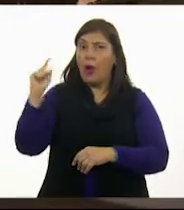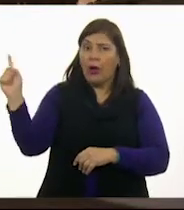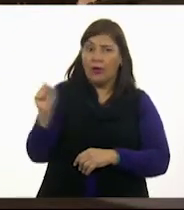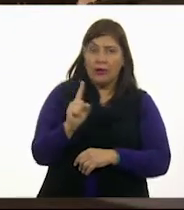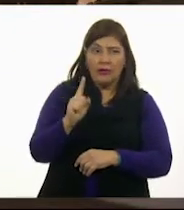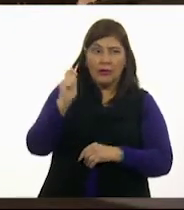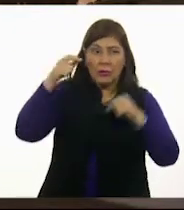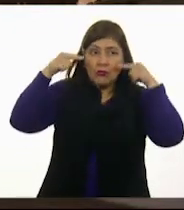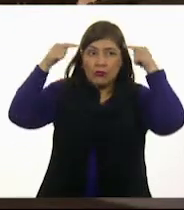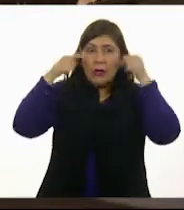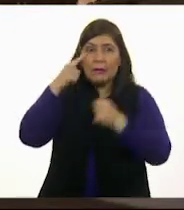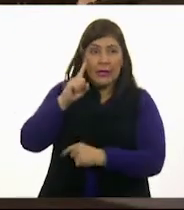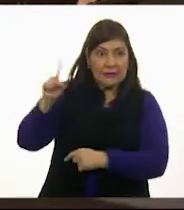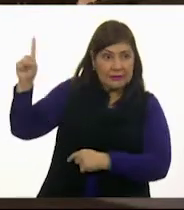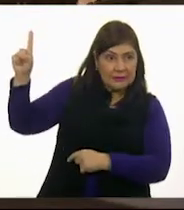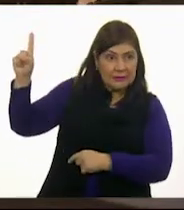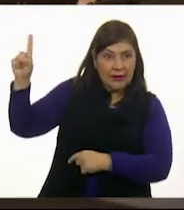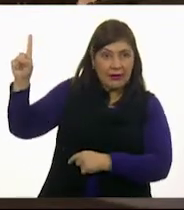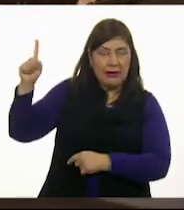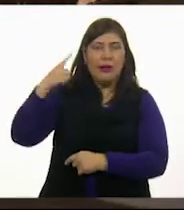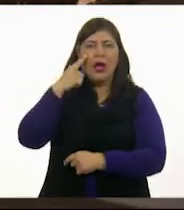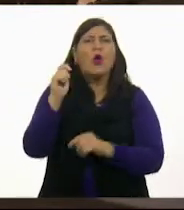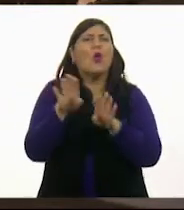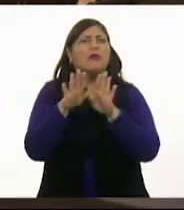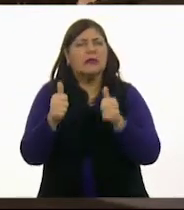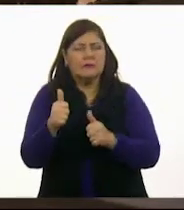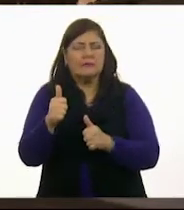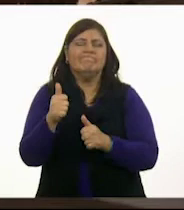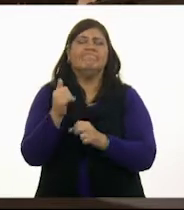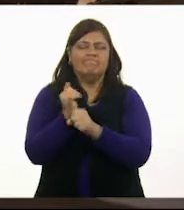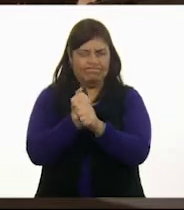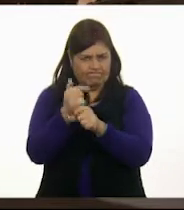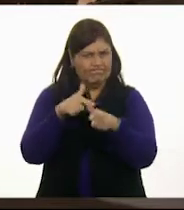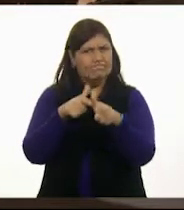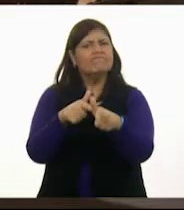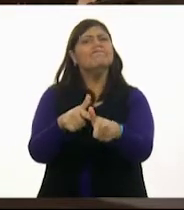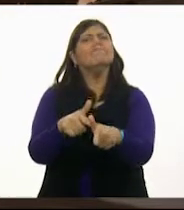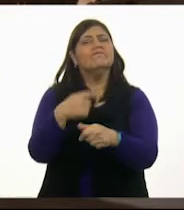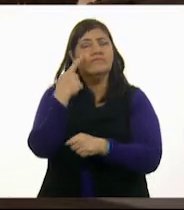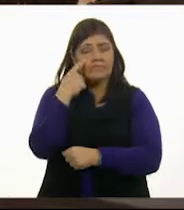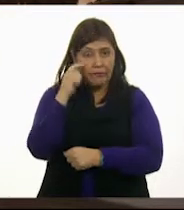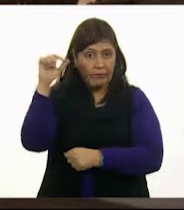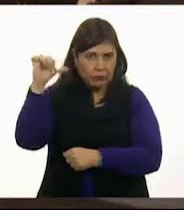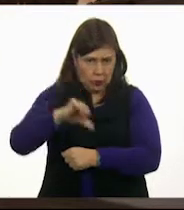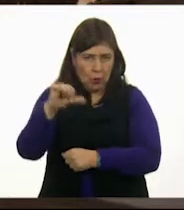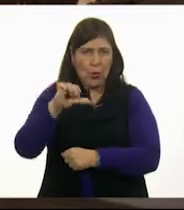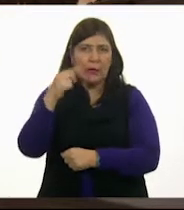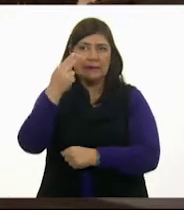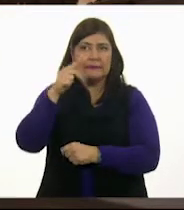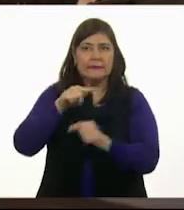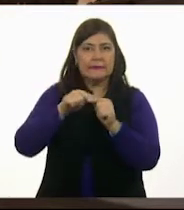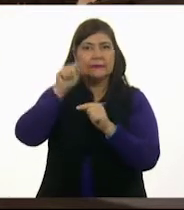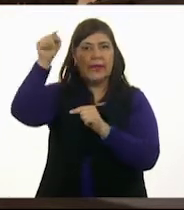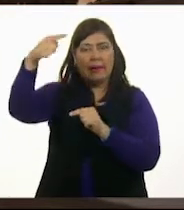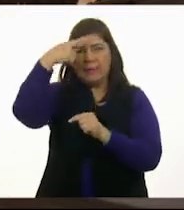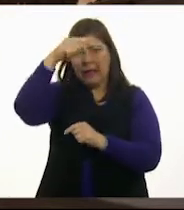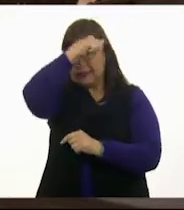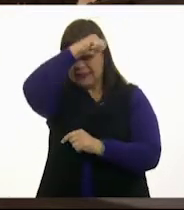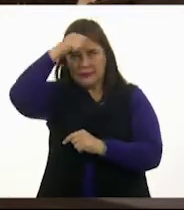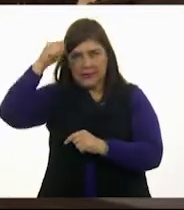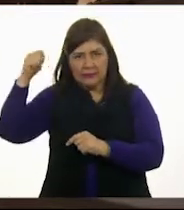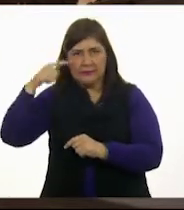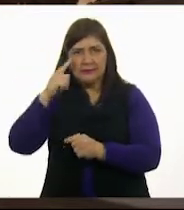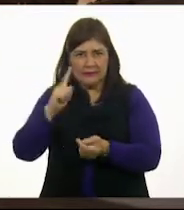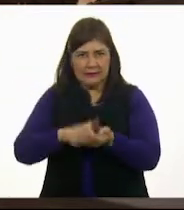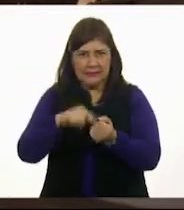Filindrín. ¿Qué pasó, Filindrín? ¿Cómo estás? Muy bien, sígueme investigando, por favor. Recuerda que hoy te toca ir a la Sierra Tarahumara. Vámonos.